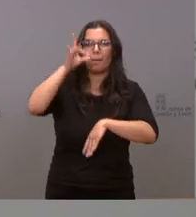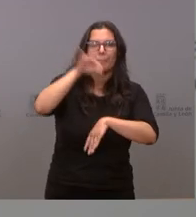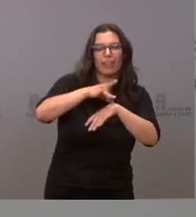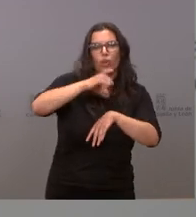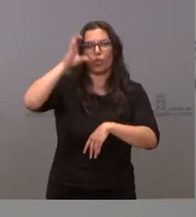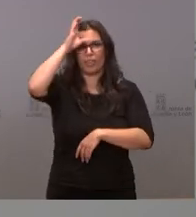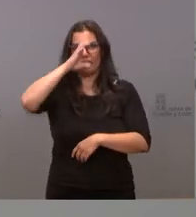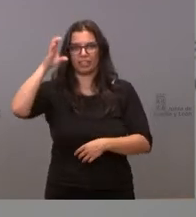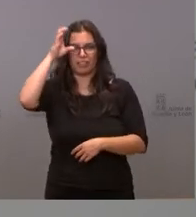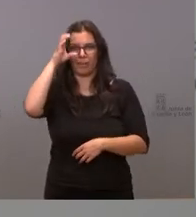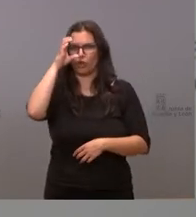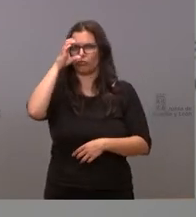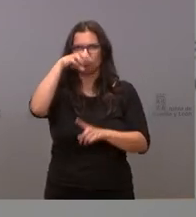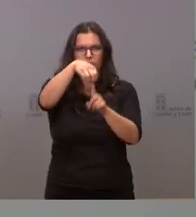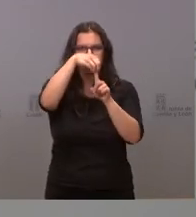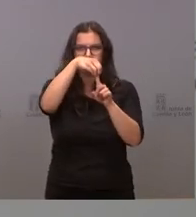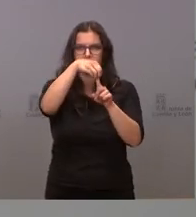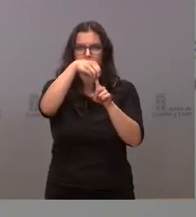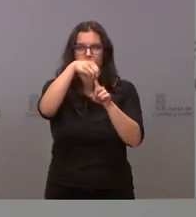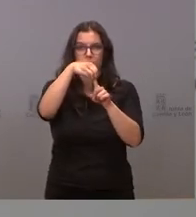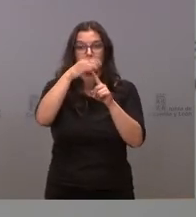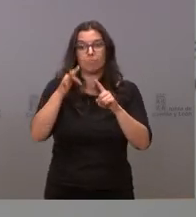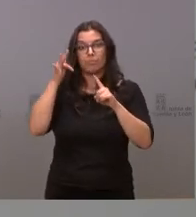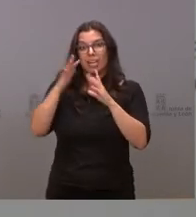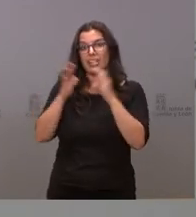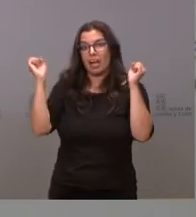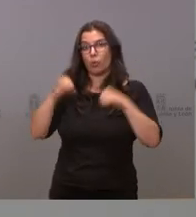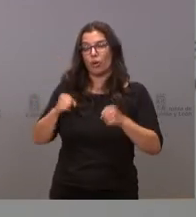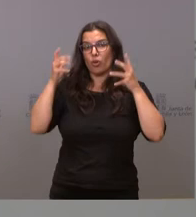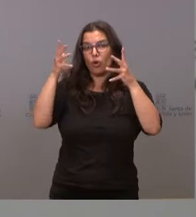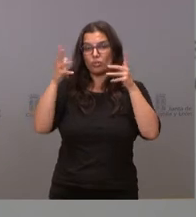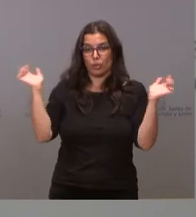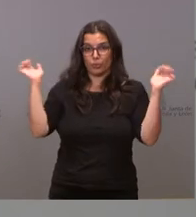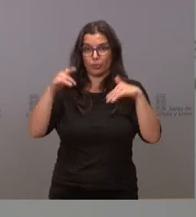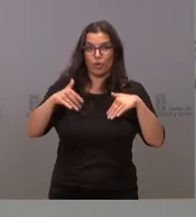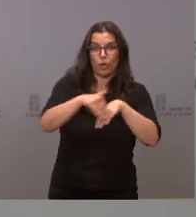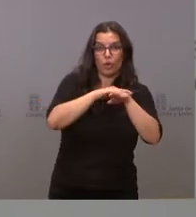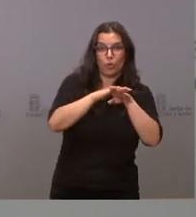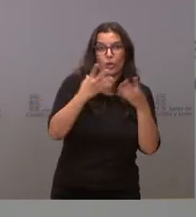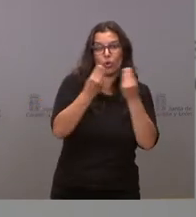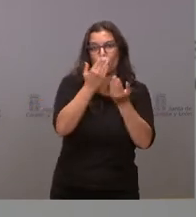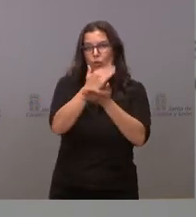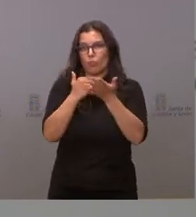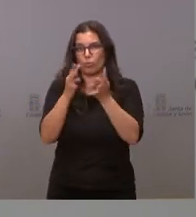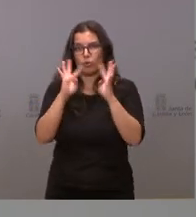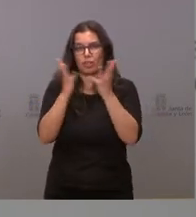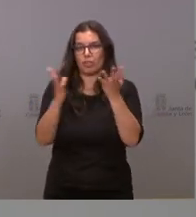criterios científicos y acuerdo en el Consejo Interterritorial entre el gobierno y todas las comunidades